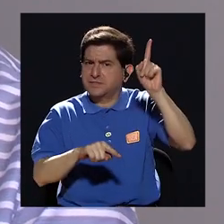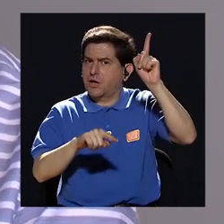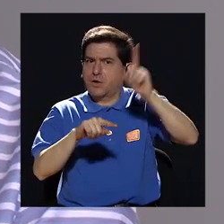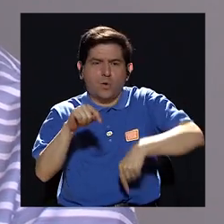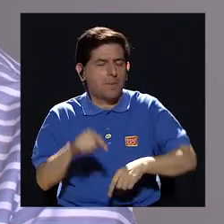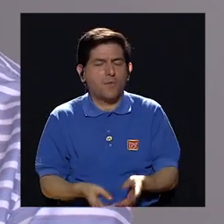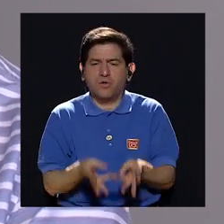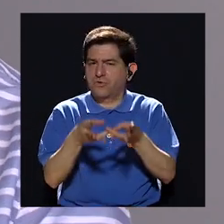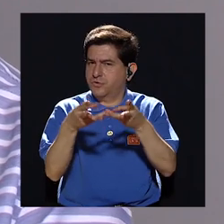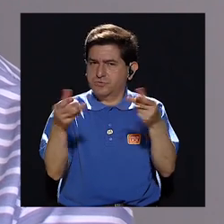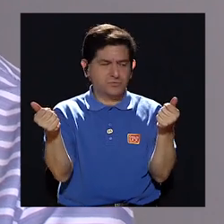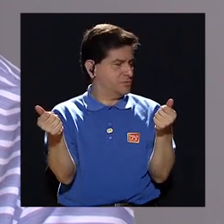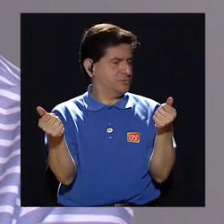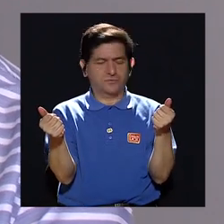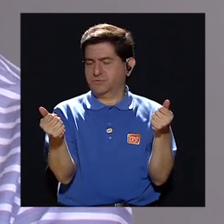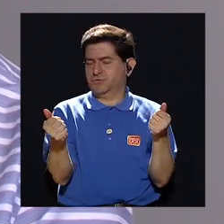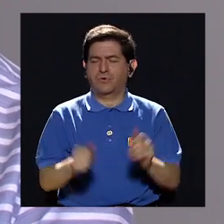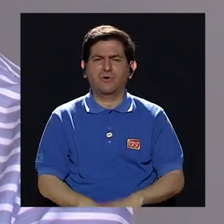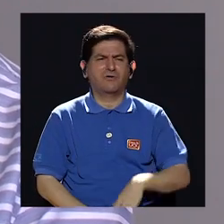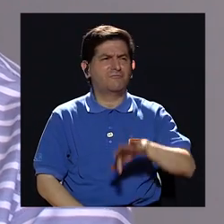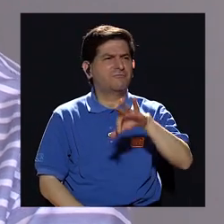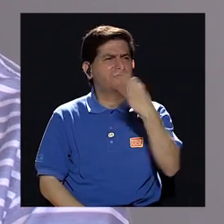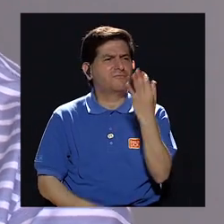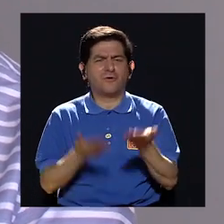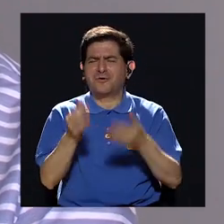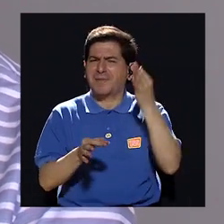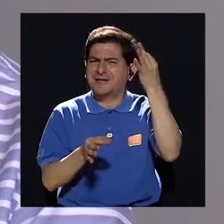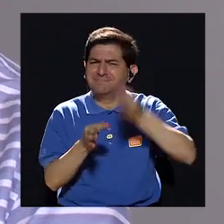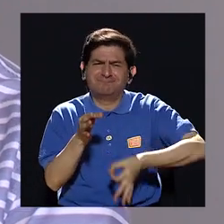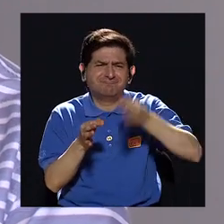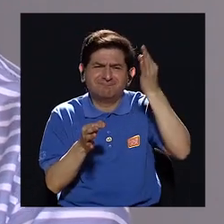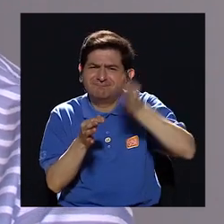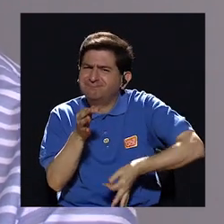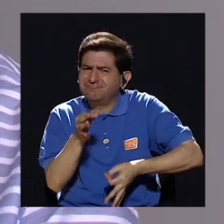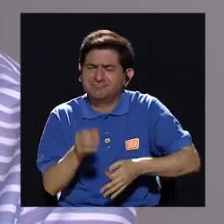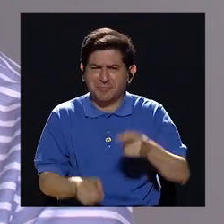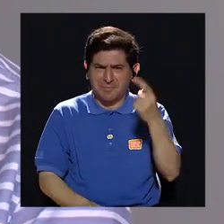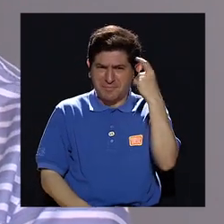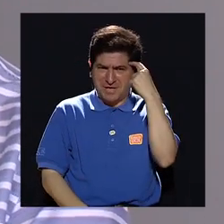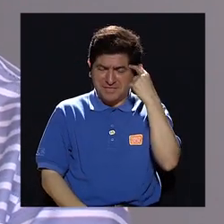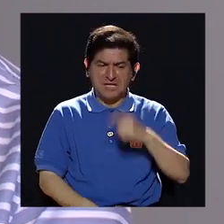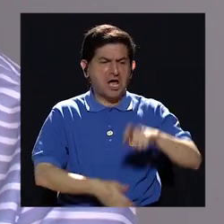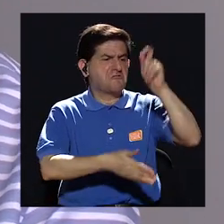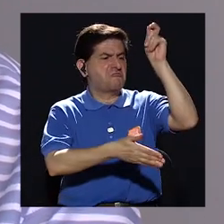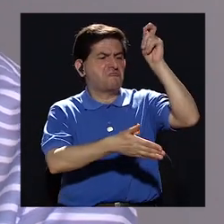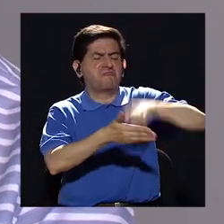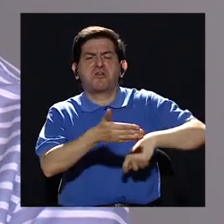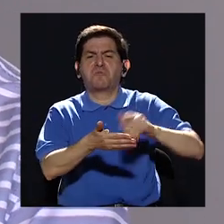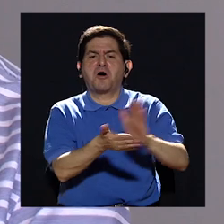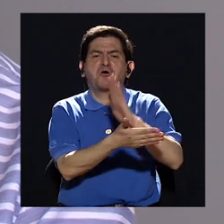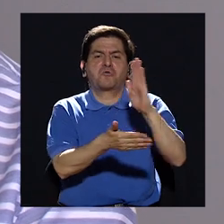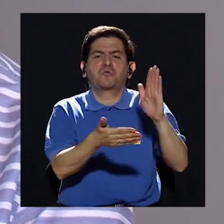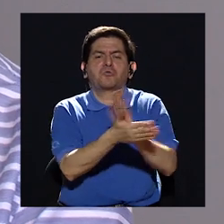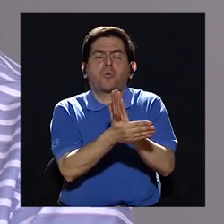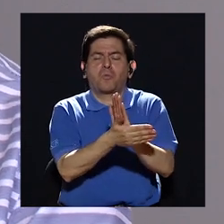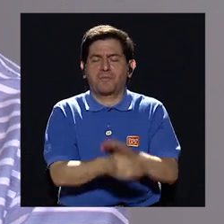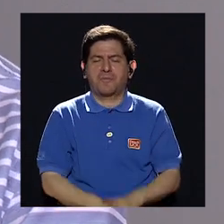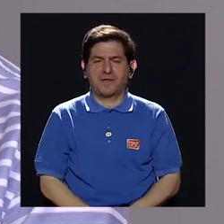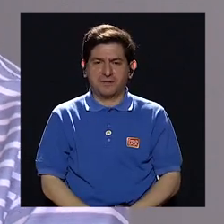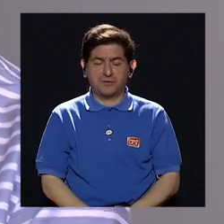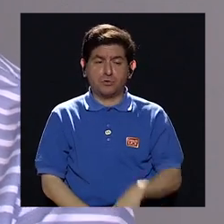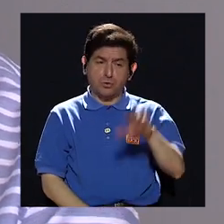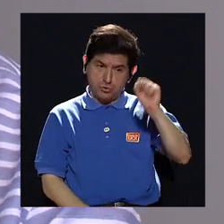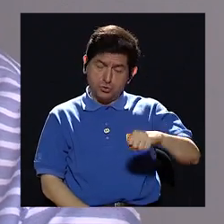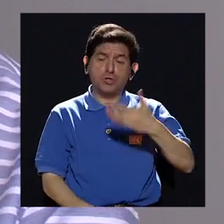podía ser resuelta de forma tan sencilla como firmando un documento que así,